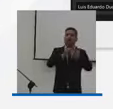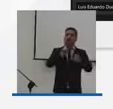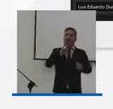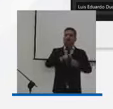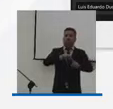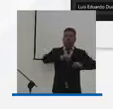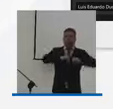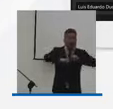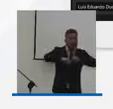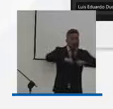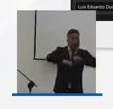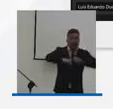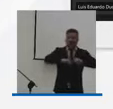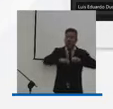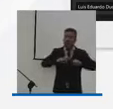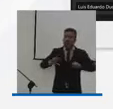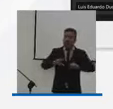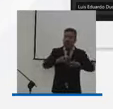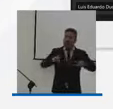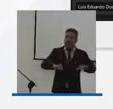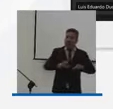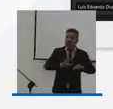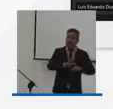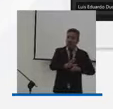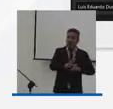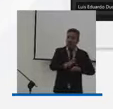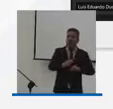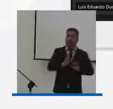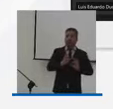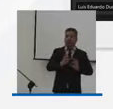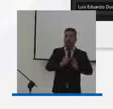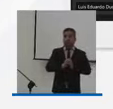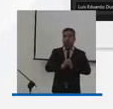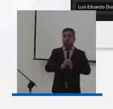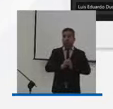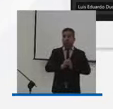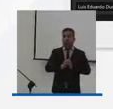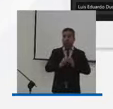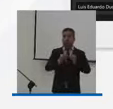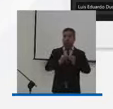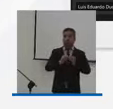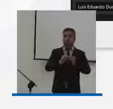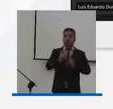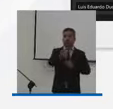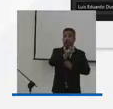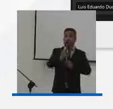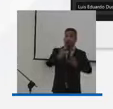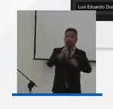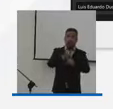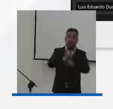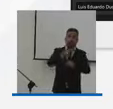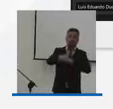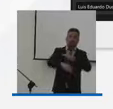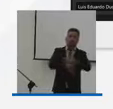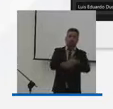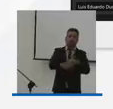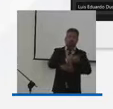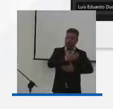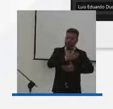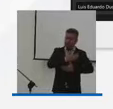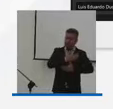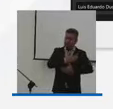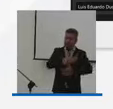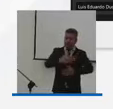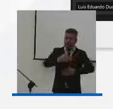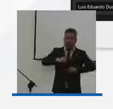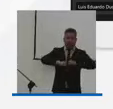dinamizar toda la actividad deportiva. La mañana, ministro, y señores del ministerio cuenten con